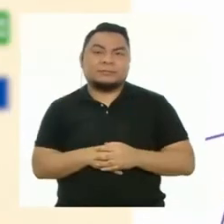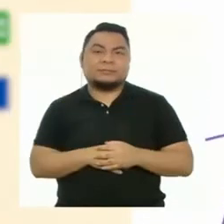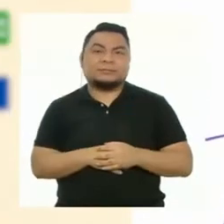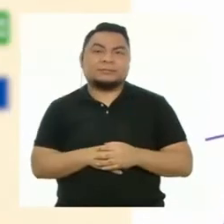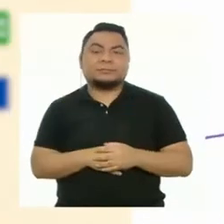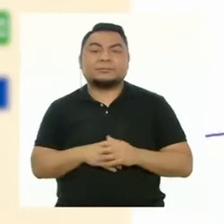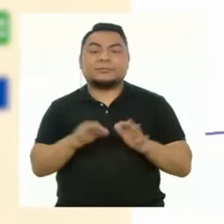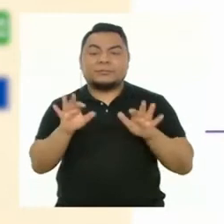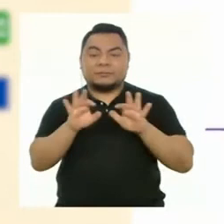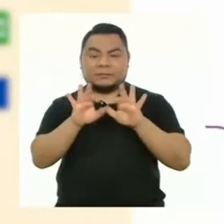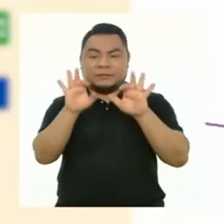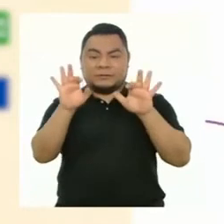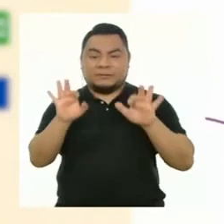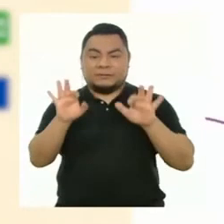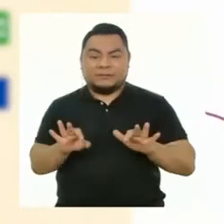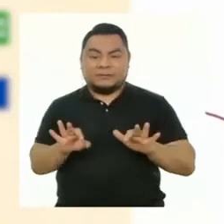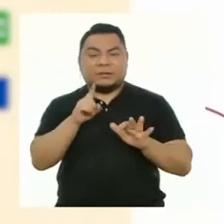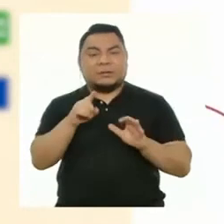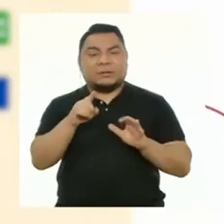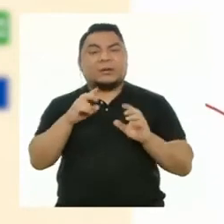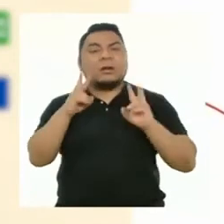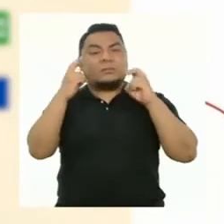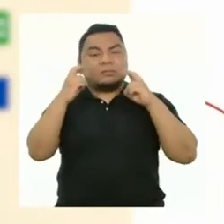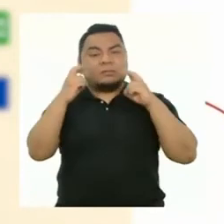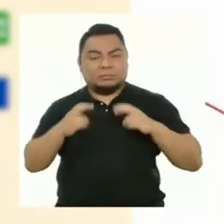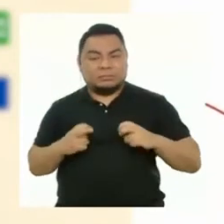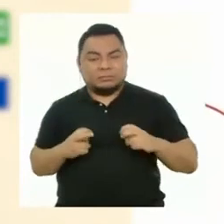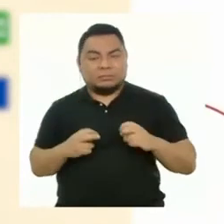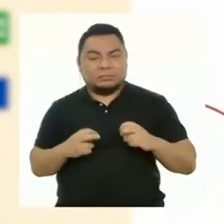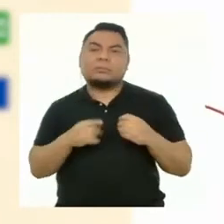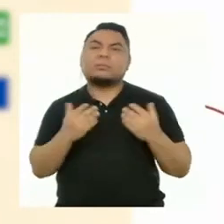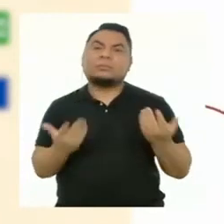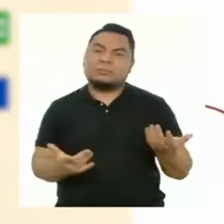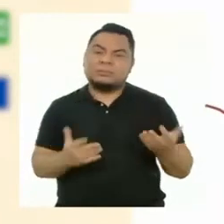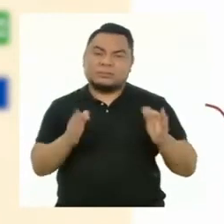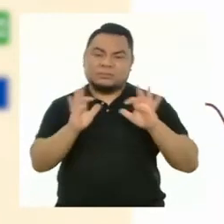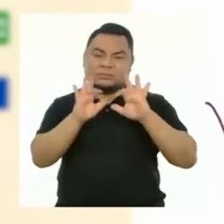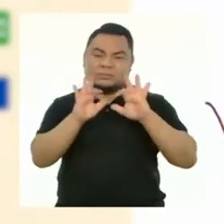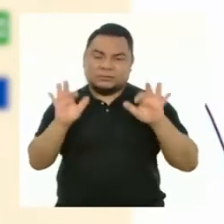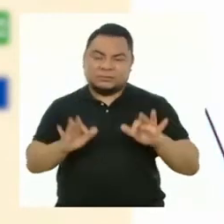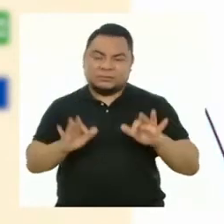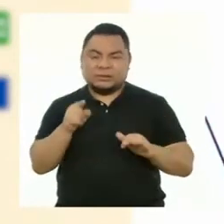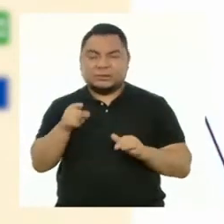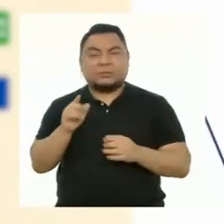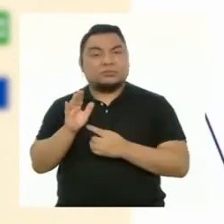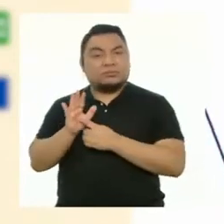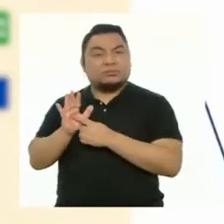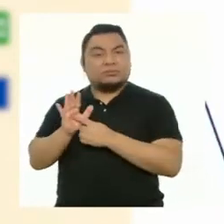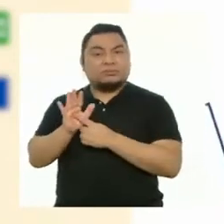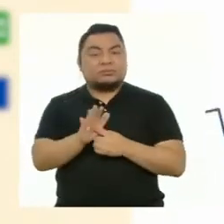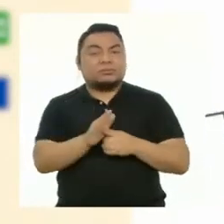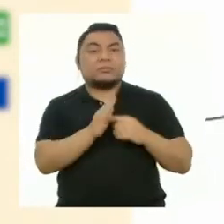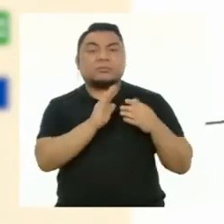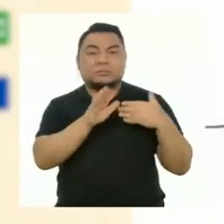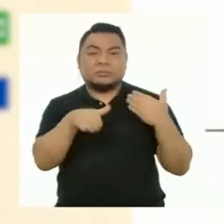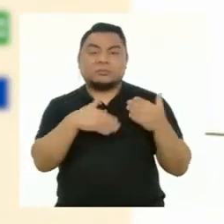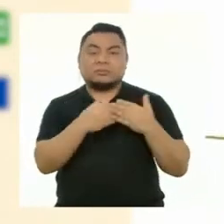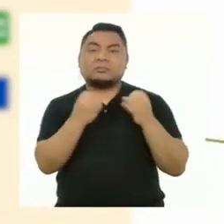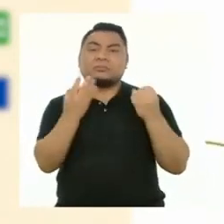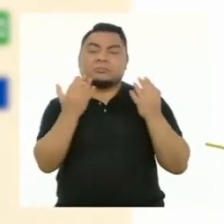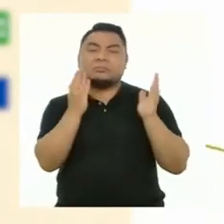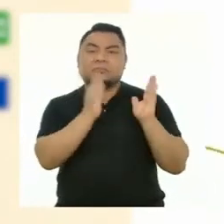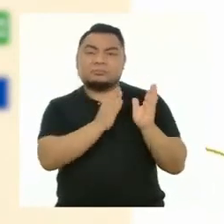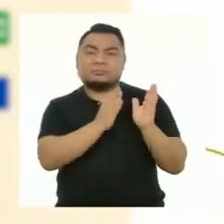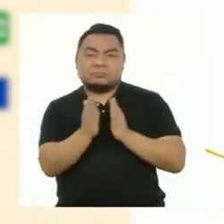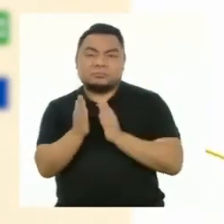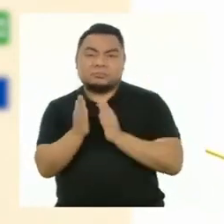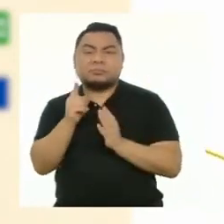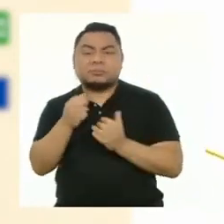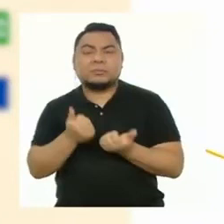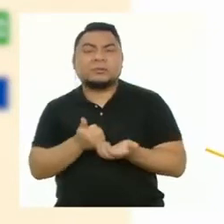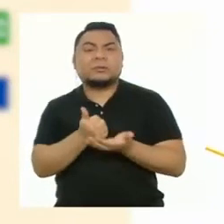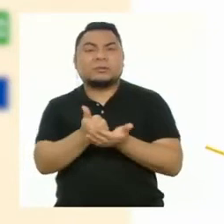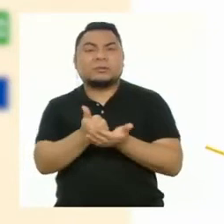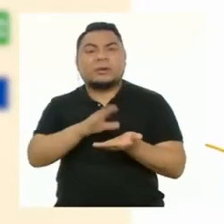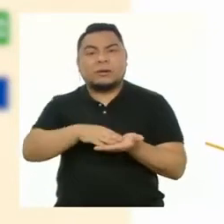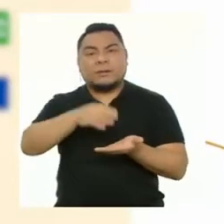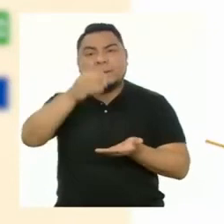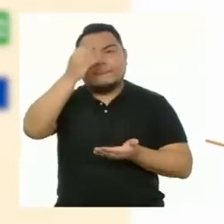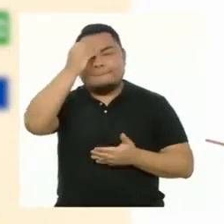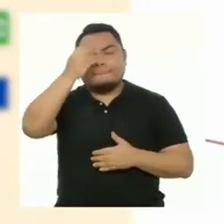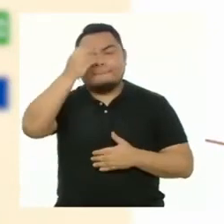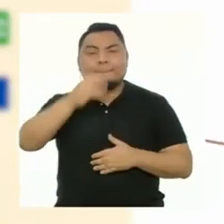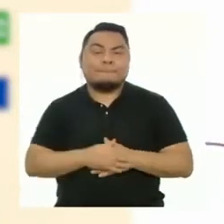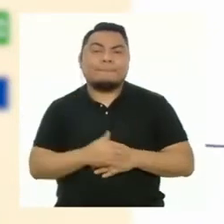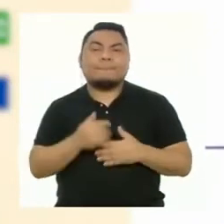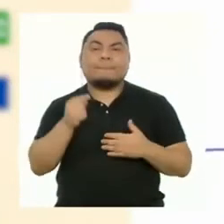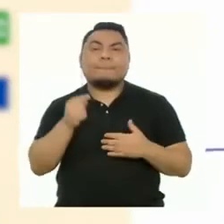Ficha de evaluación. En esta sección valoraremos en qué medida los productos presentados cumplen los criterios establecidos y contribuyen a nuestro